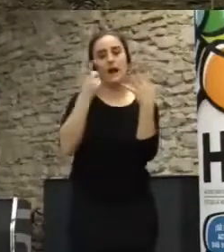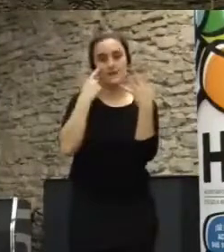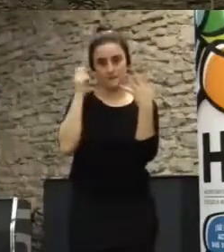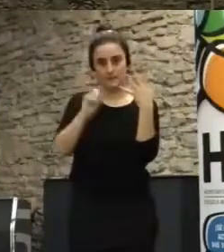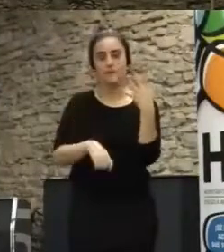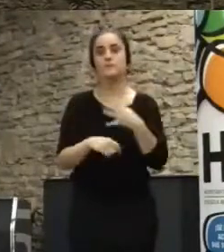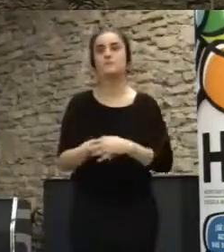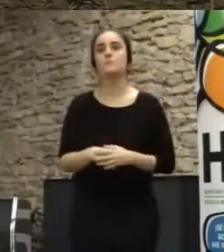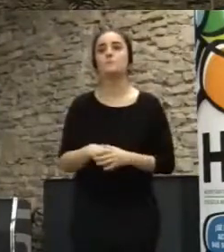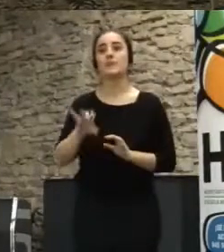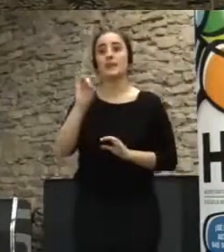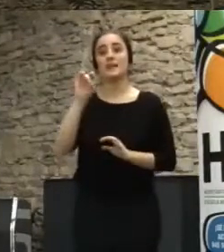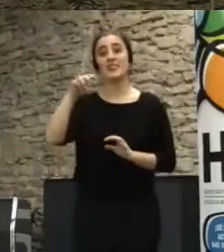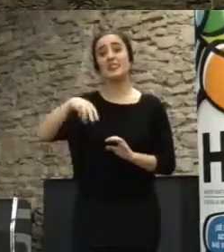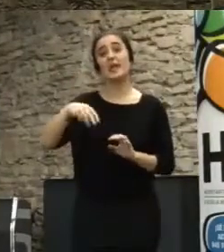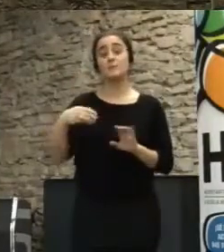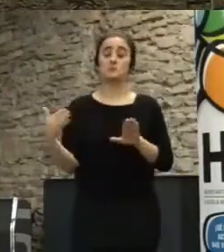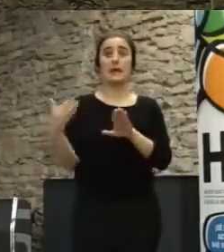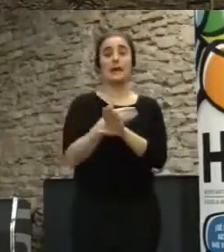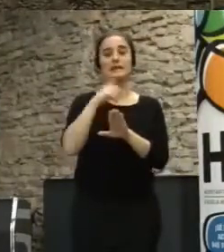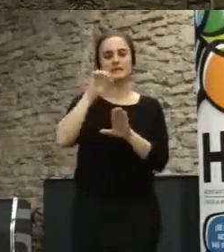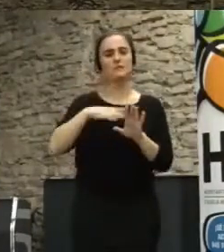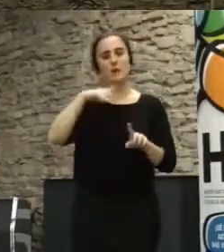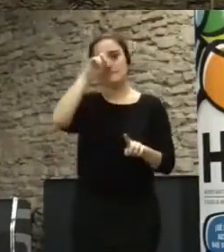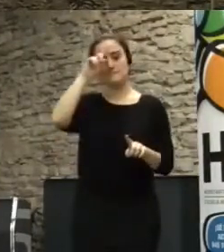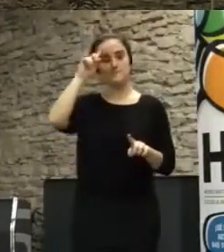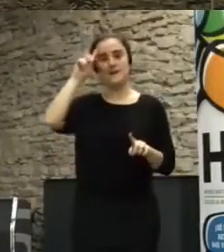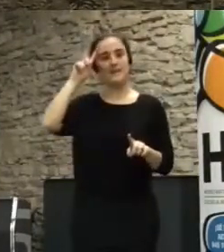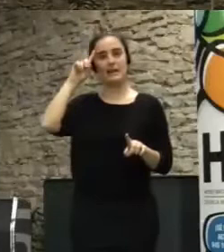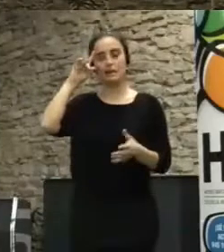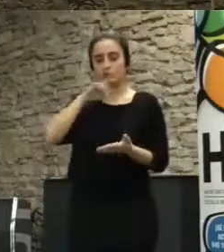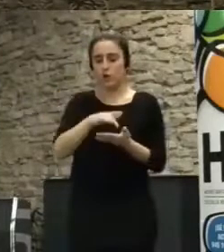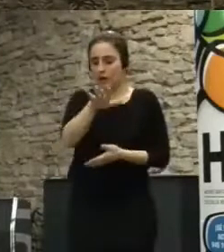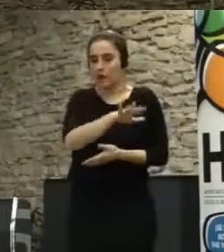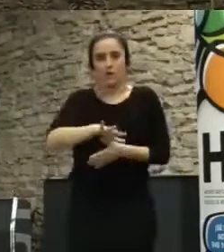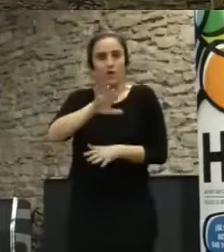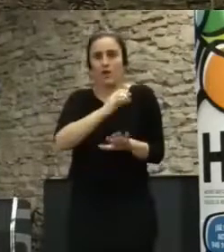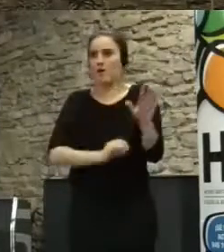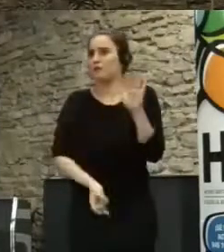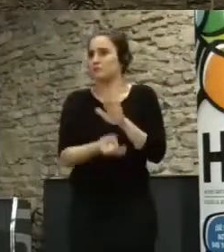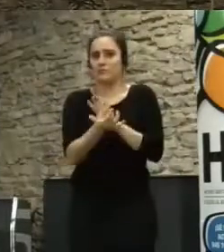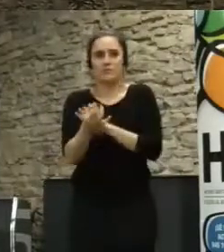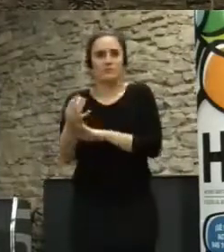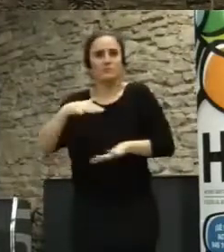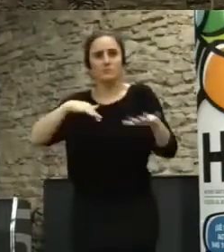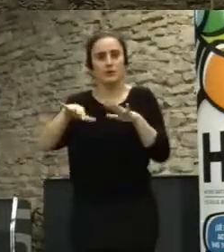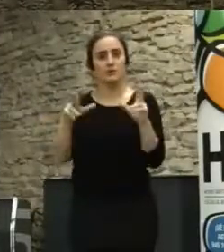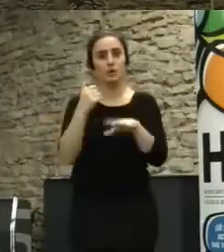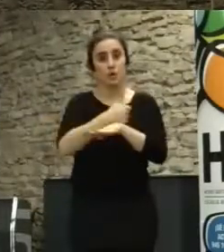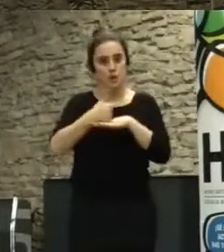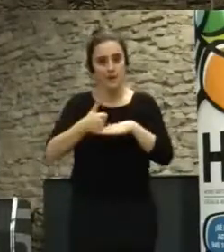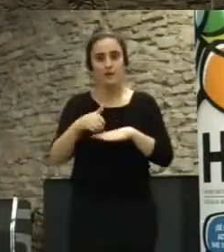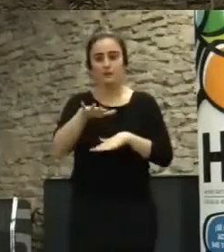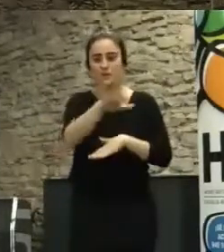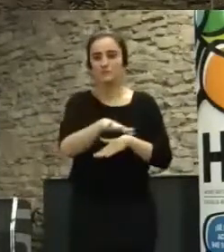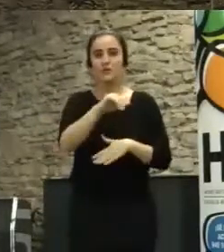15M y desde antes, pero Madrid es una exuberancia y efervescencia de movimientos ciudadanos, de espacios